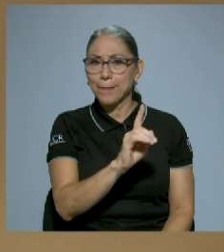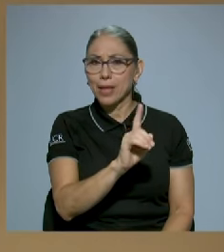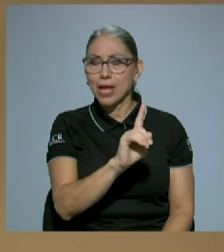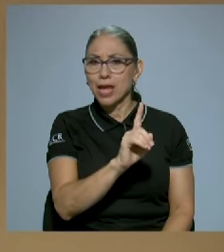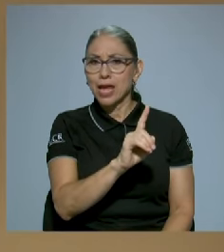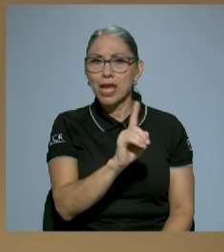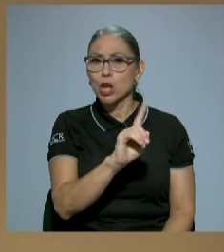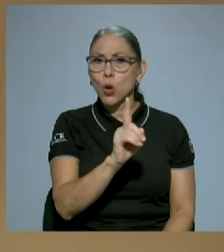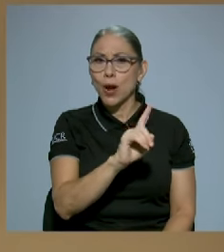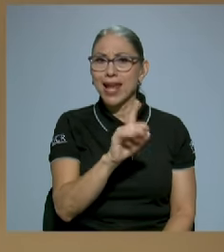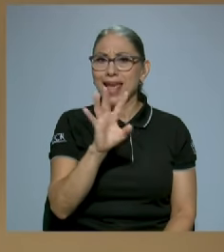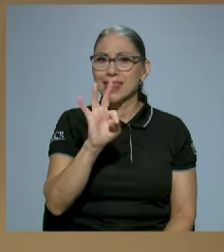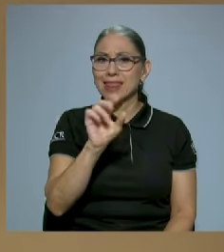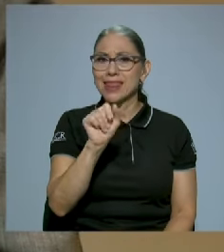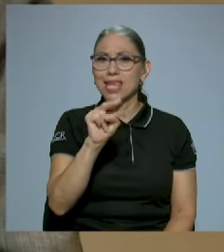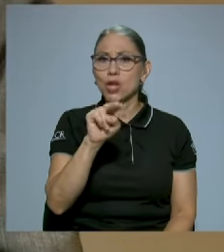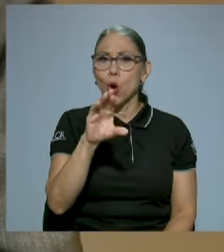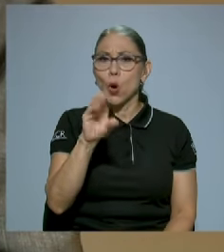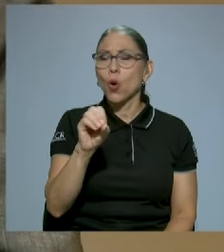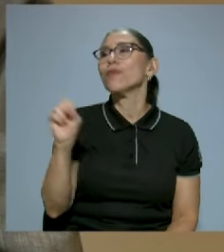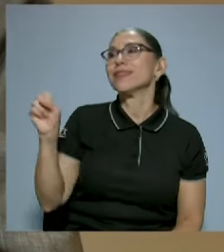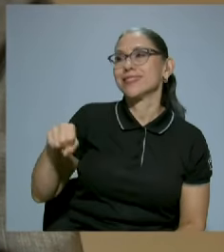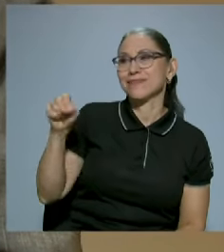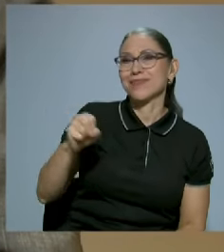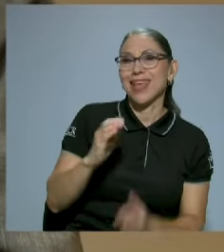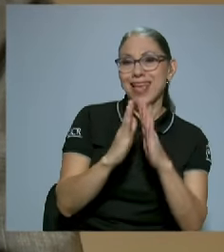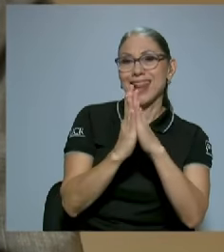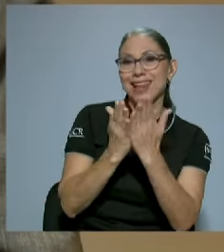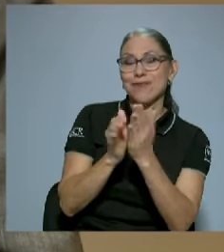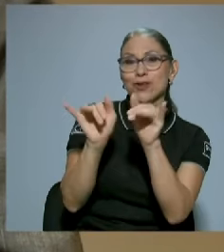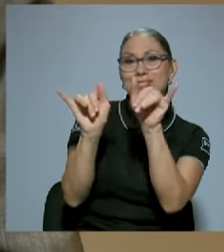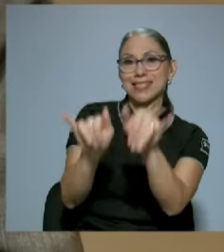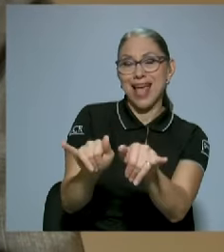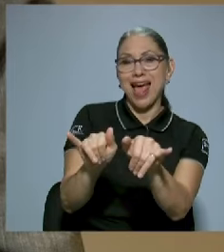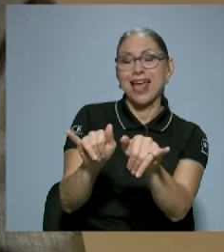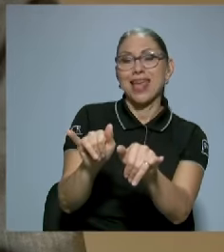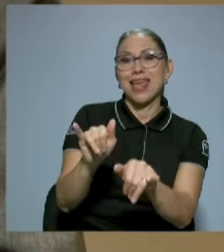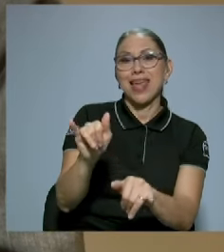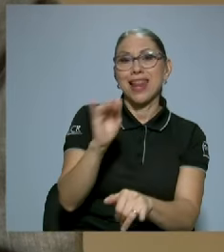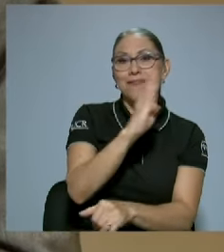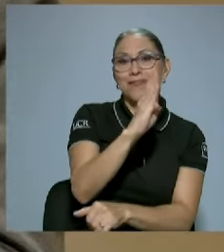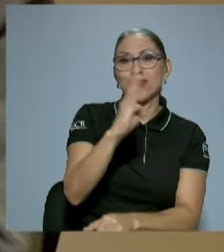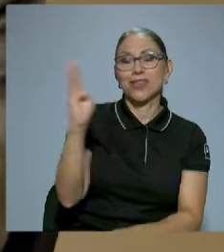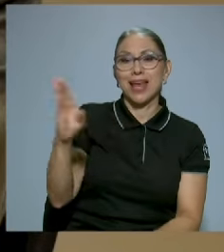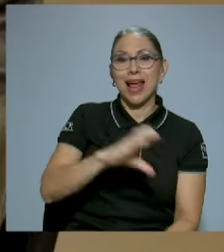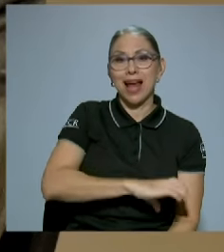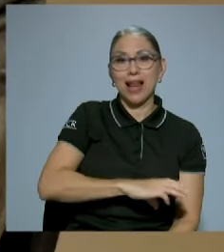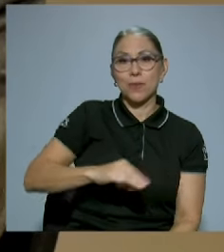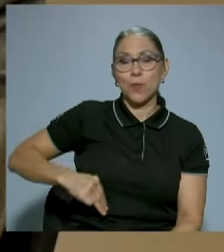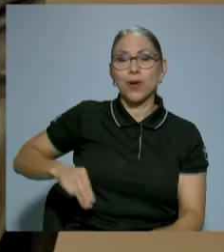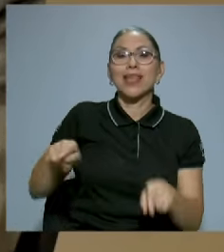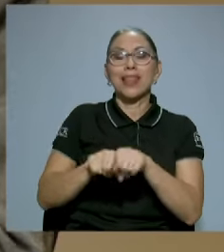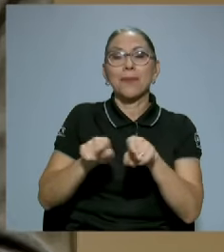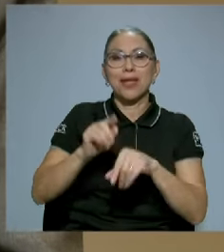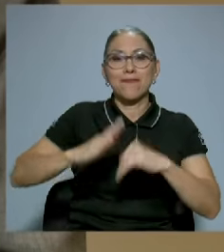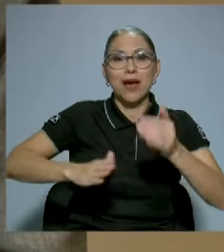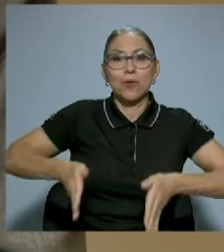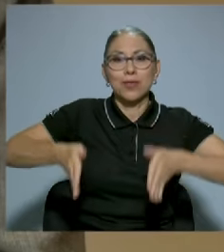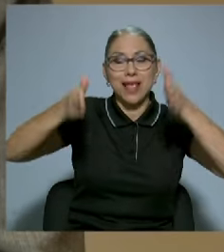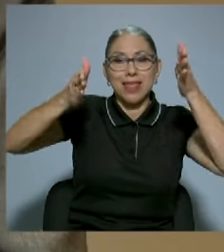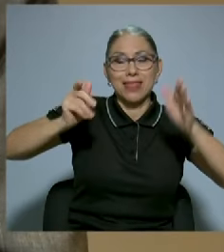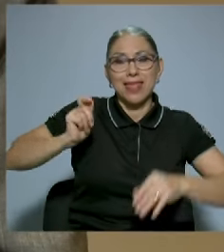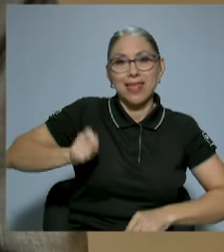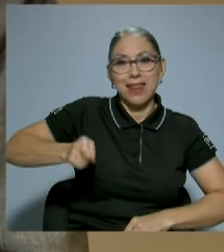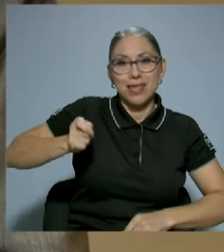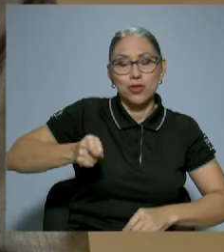Universidad de Catinoco. Sí, está en la Carlos y en la Facultad de Derecho también, en ambos encuentros. Podría